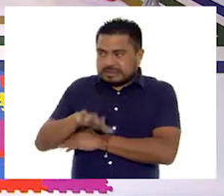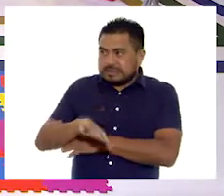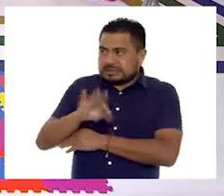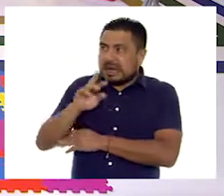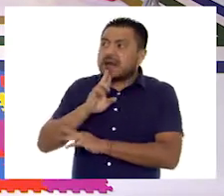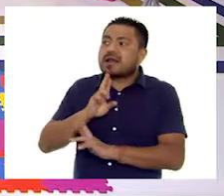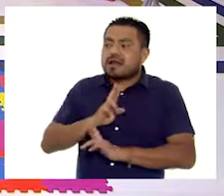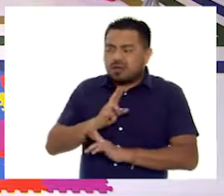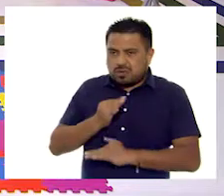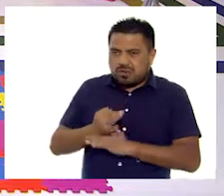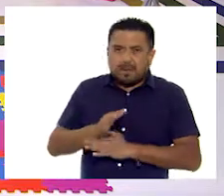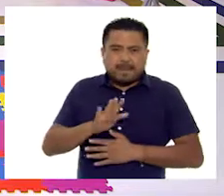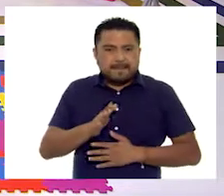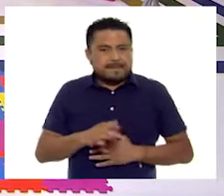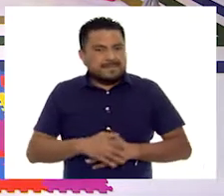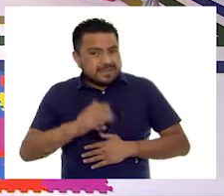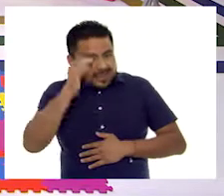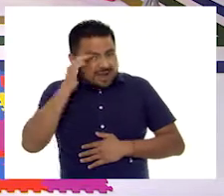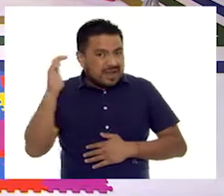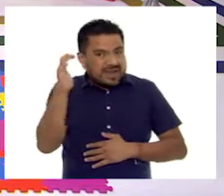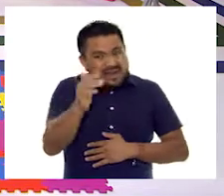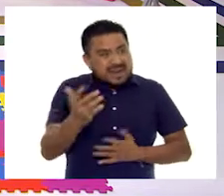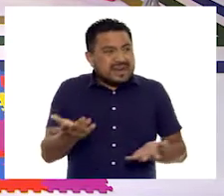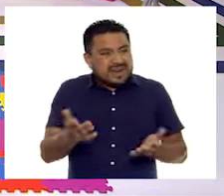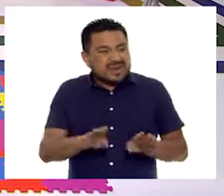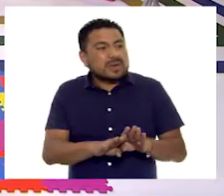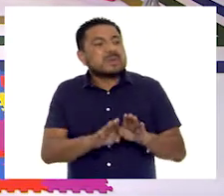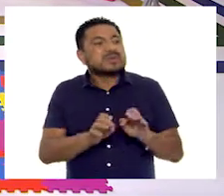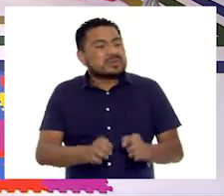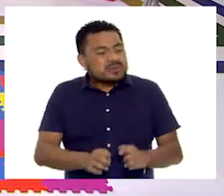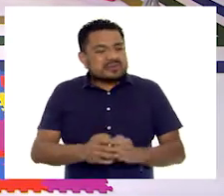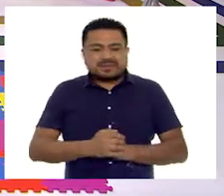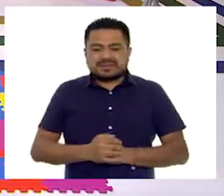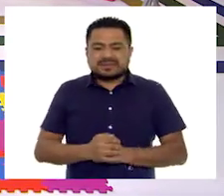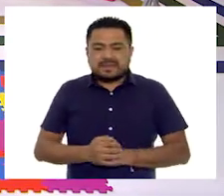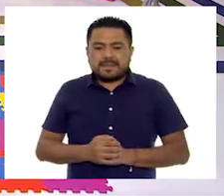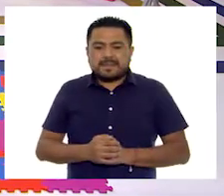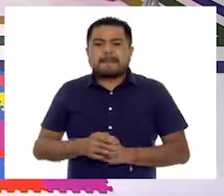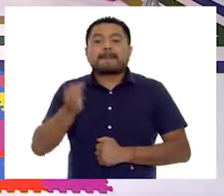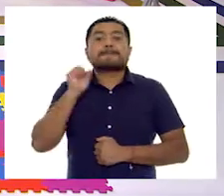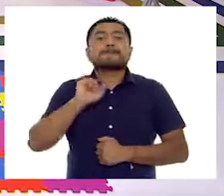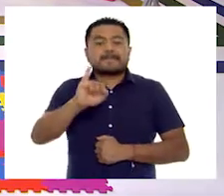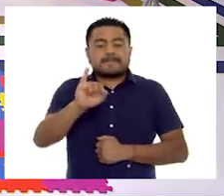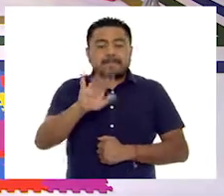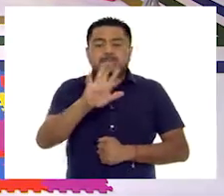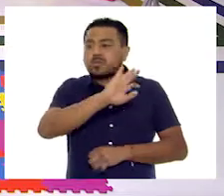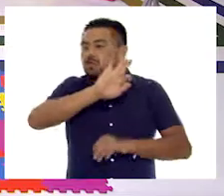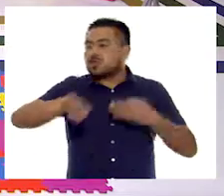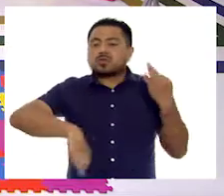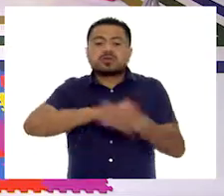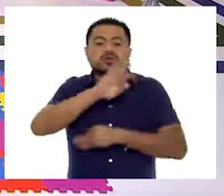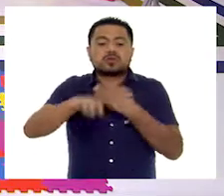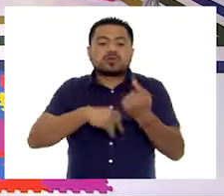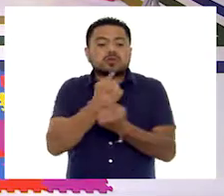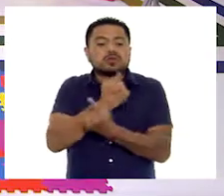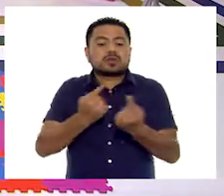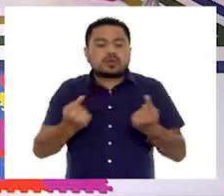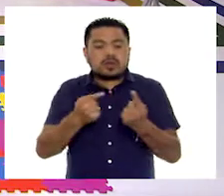respuesta. Sí, vamos a ver. ¡Hola, Rafa! ¿Cómo estás? Sí. Que todos los niños y las niñas te conozcan. Ella es Rafaela.